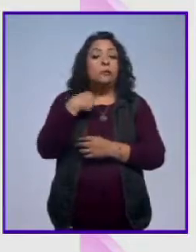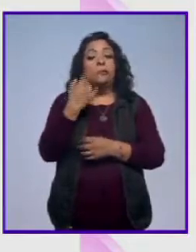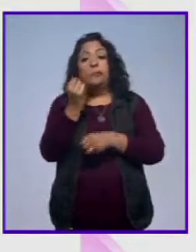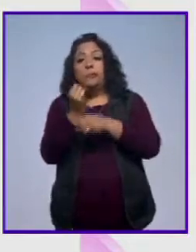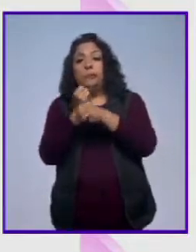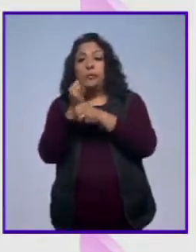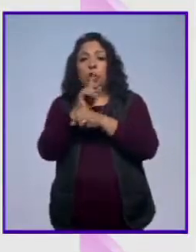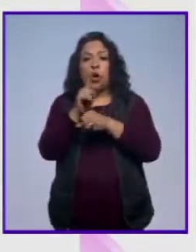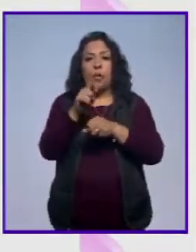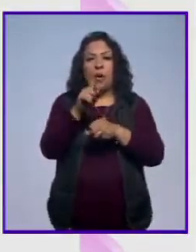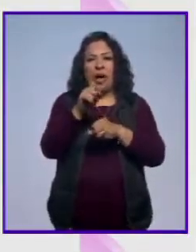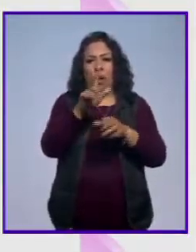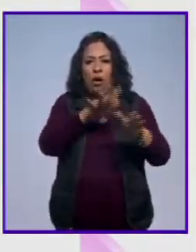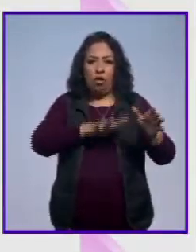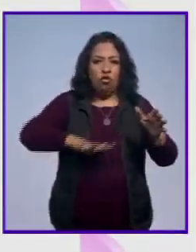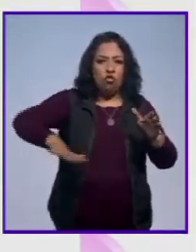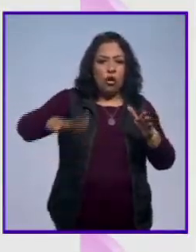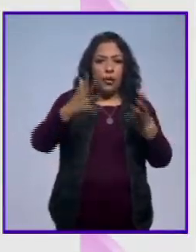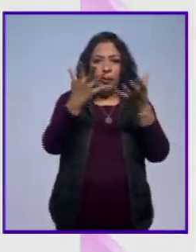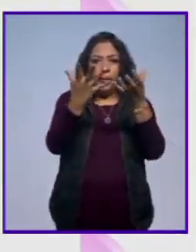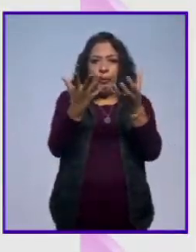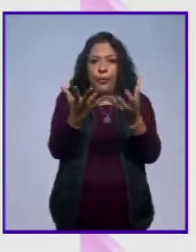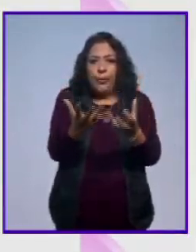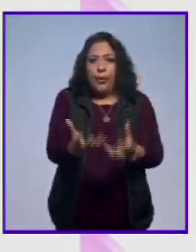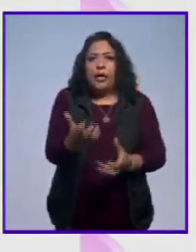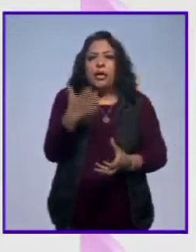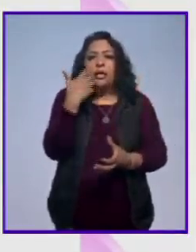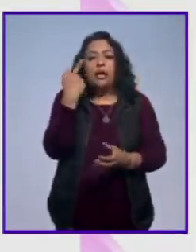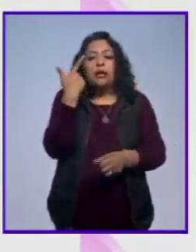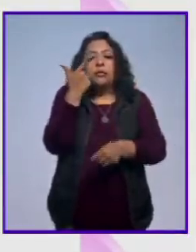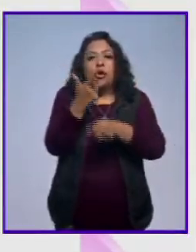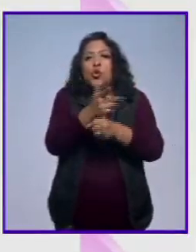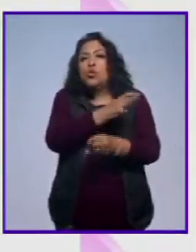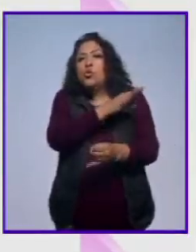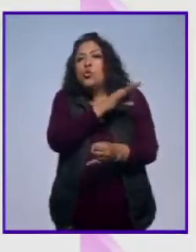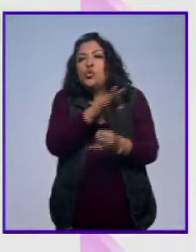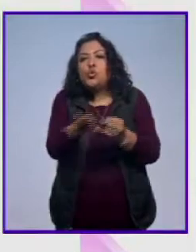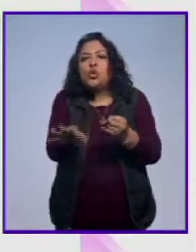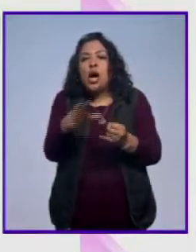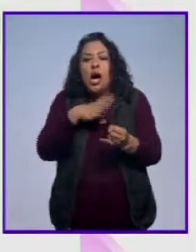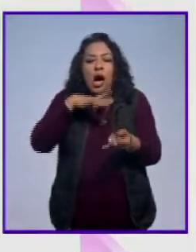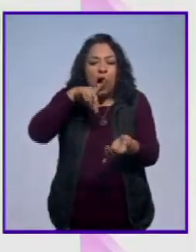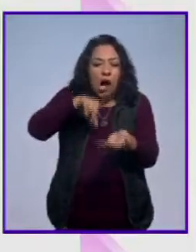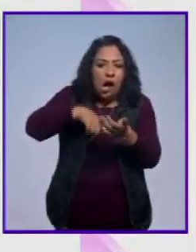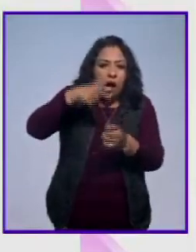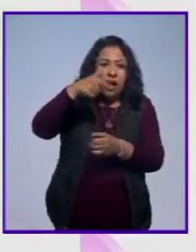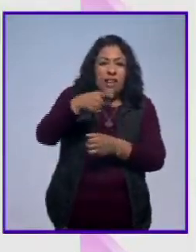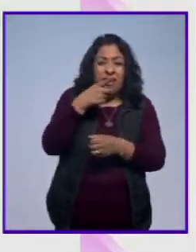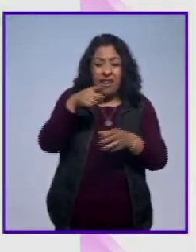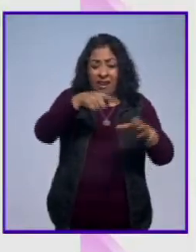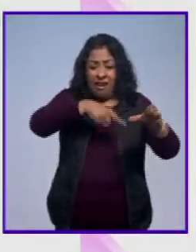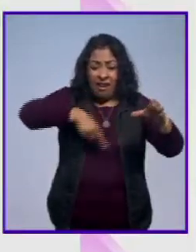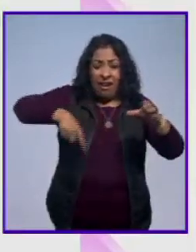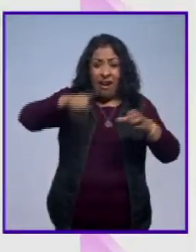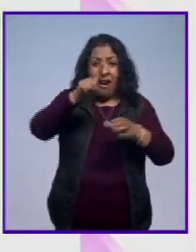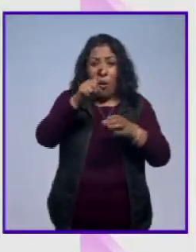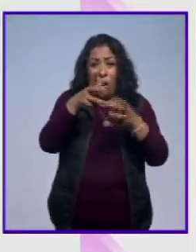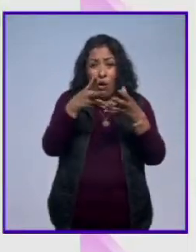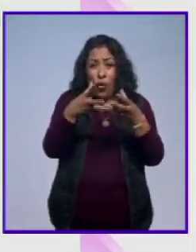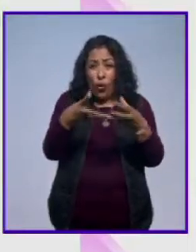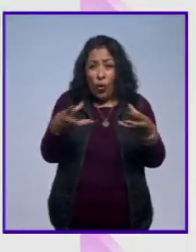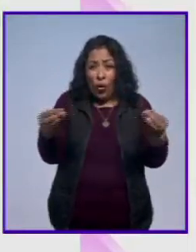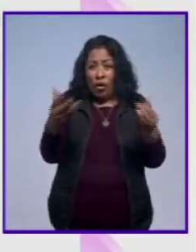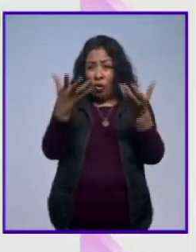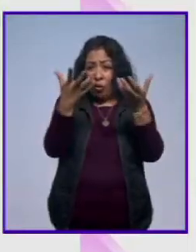de desecación del lago, pero con toda la intención de encontrar sus últimos vestigios, pues le parecía imposible que este cuerpo de agua haya desaparecido